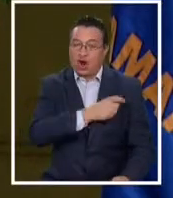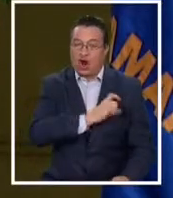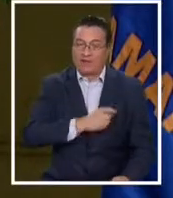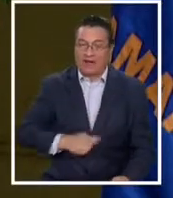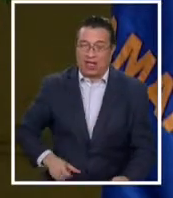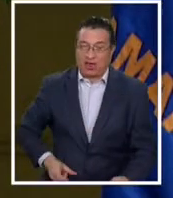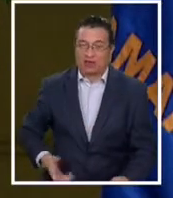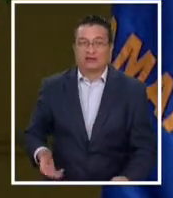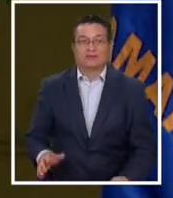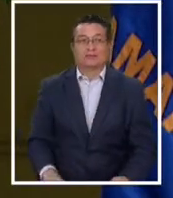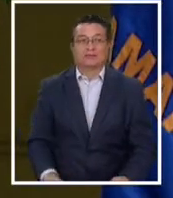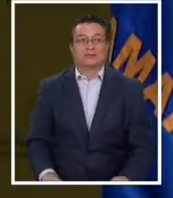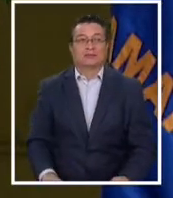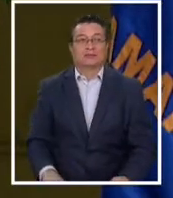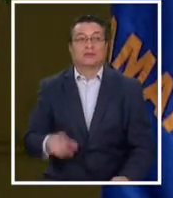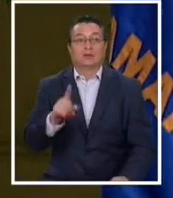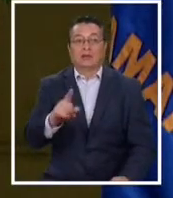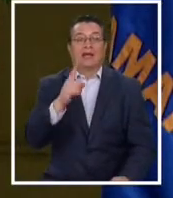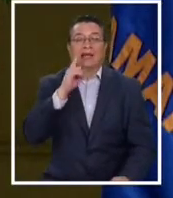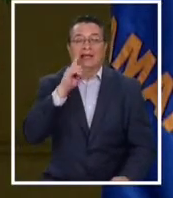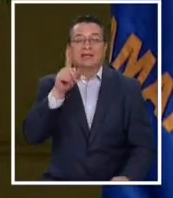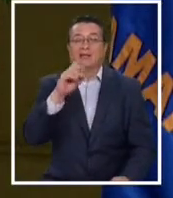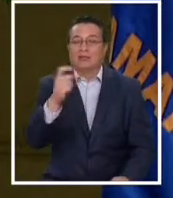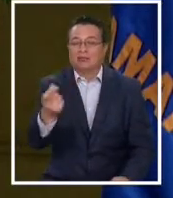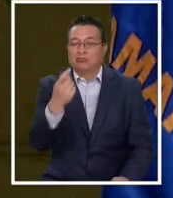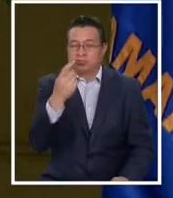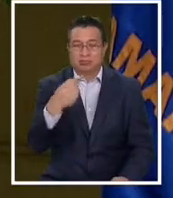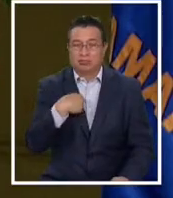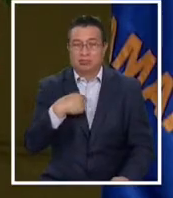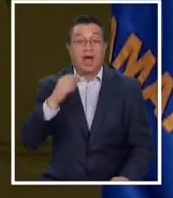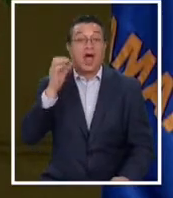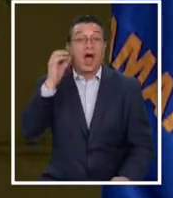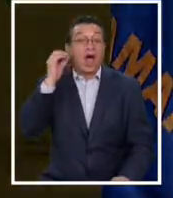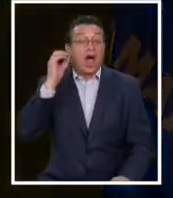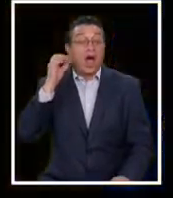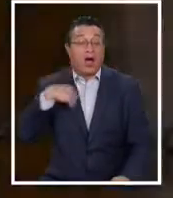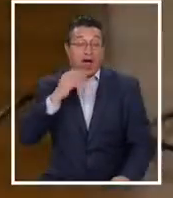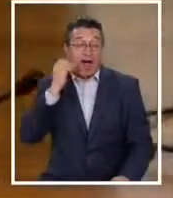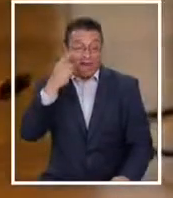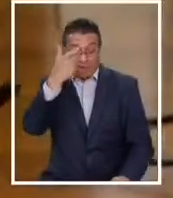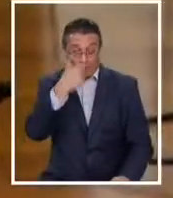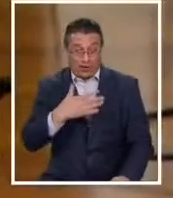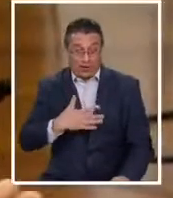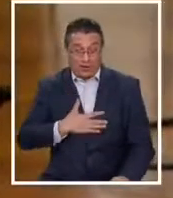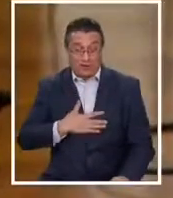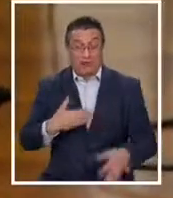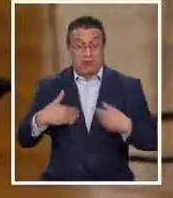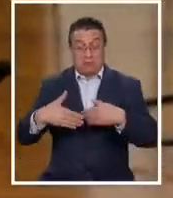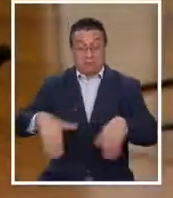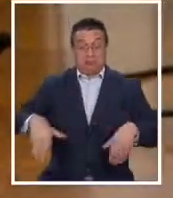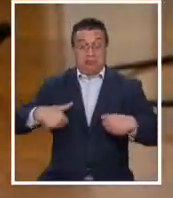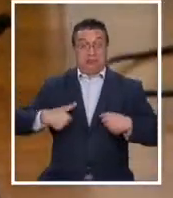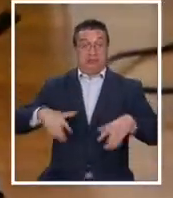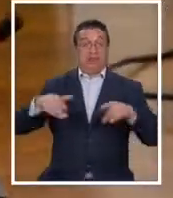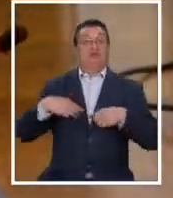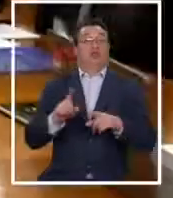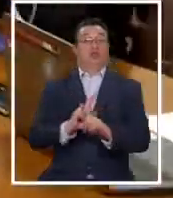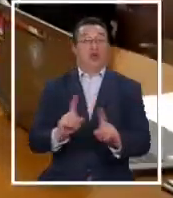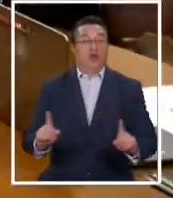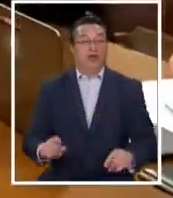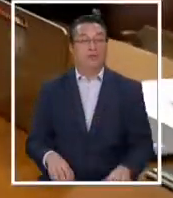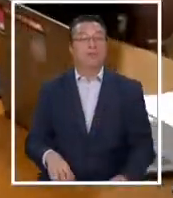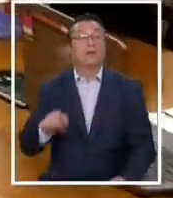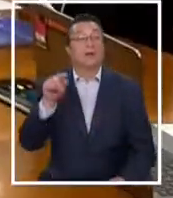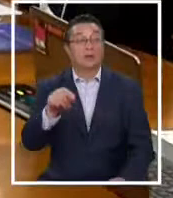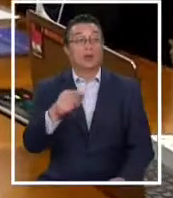gobernador, insolente, la abuela no se inhabilita. Otro episodio más protagonizado por la diputada Giles,